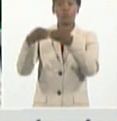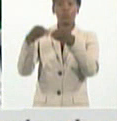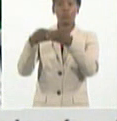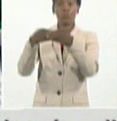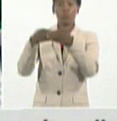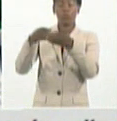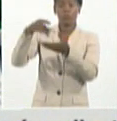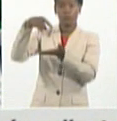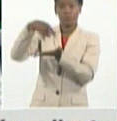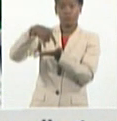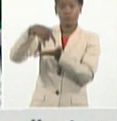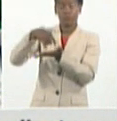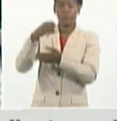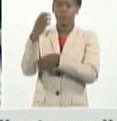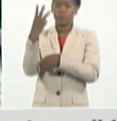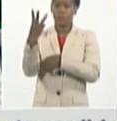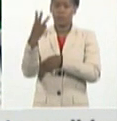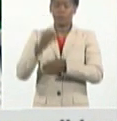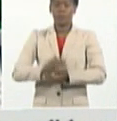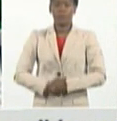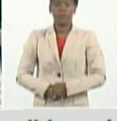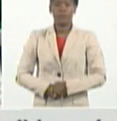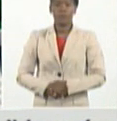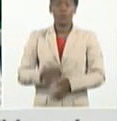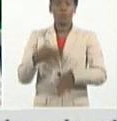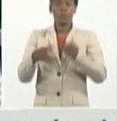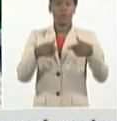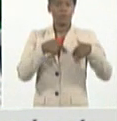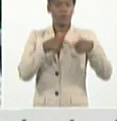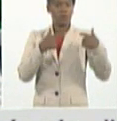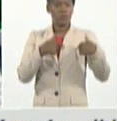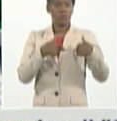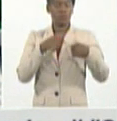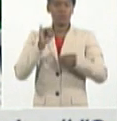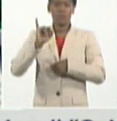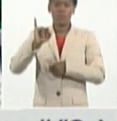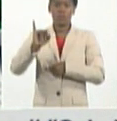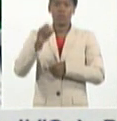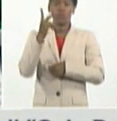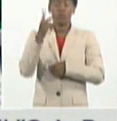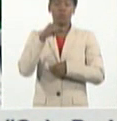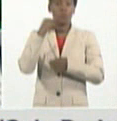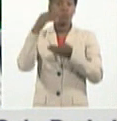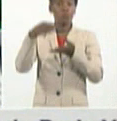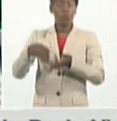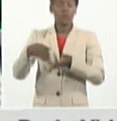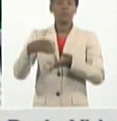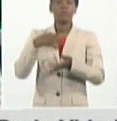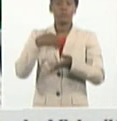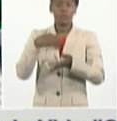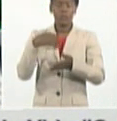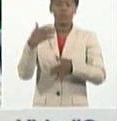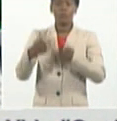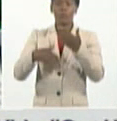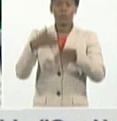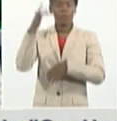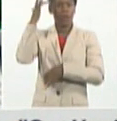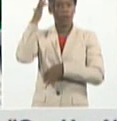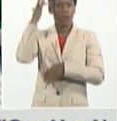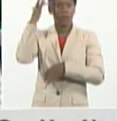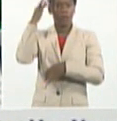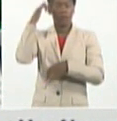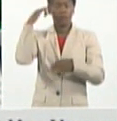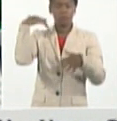Cardiopatía isquémica, 6. Y dos de los pacientes que fallecieron, presentaban una demencia senil.